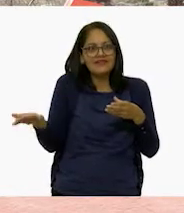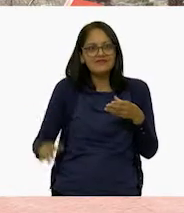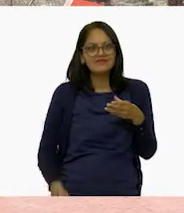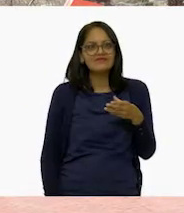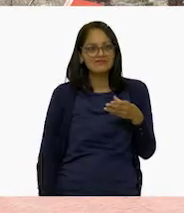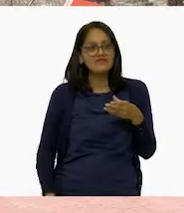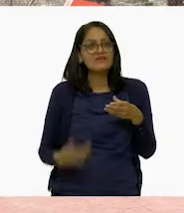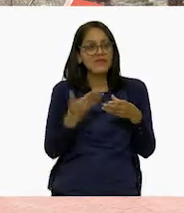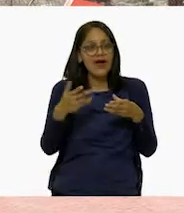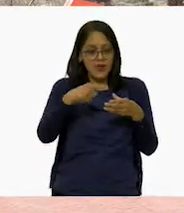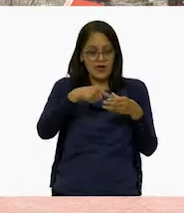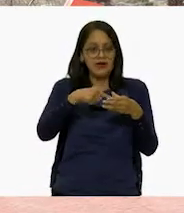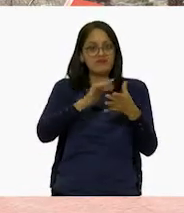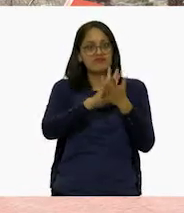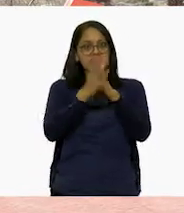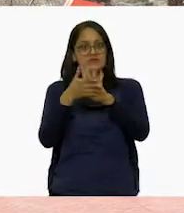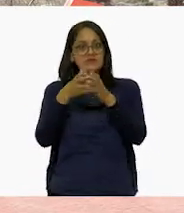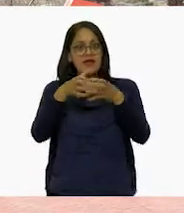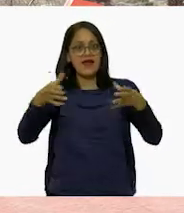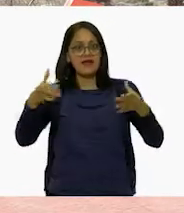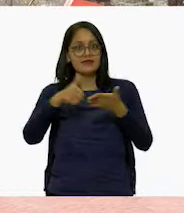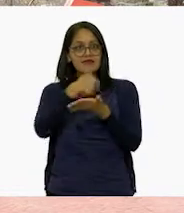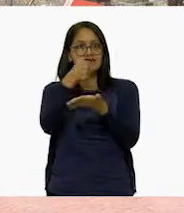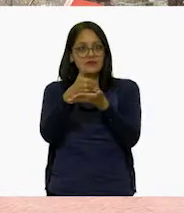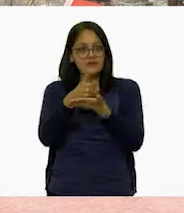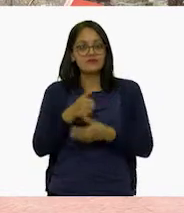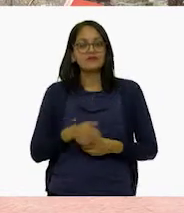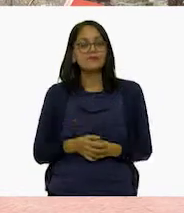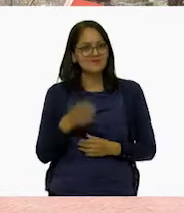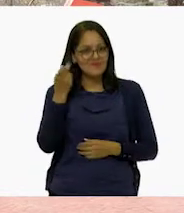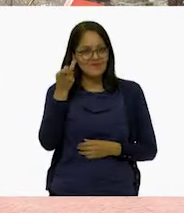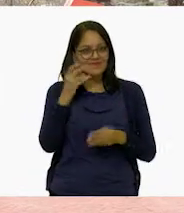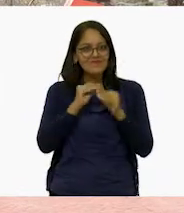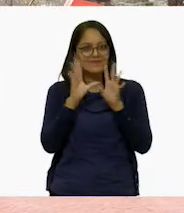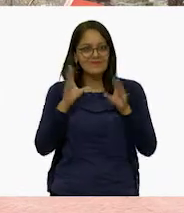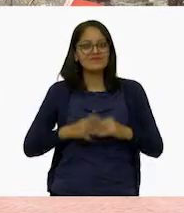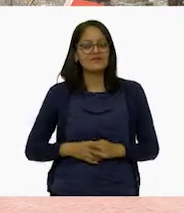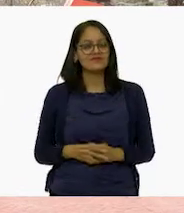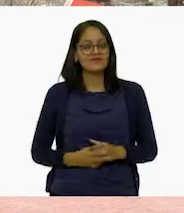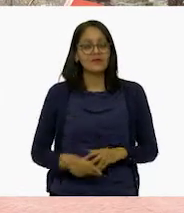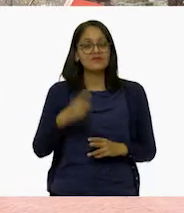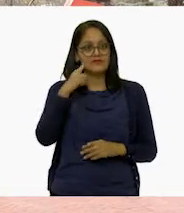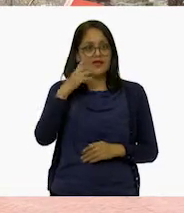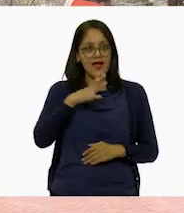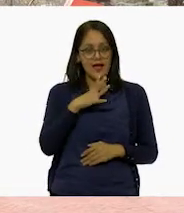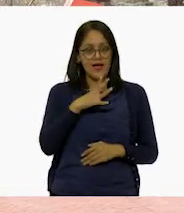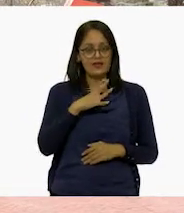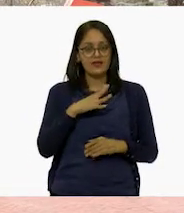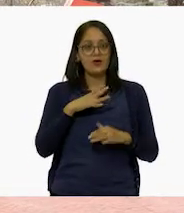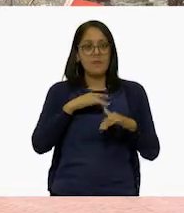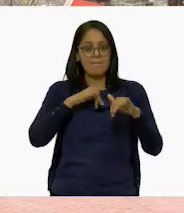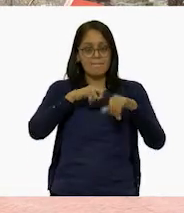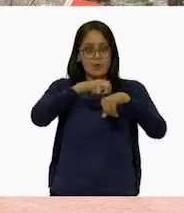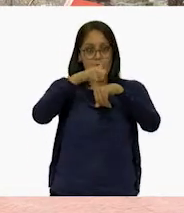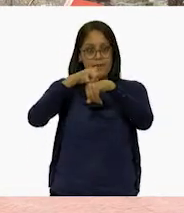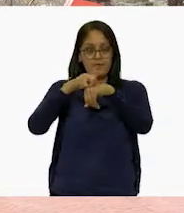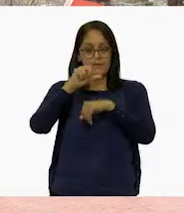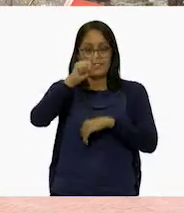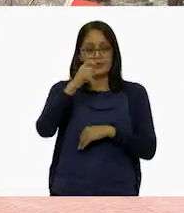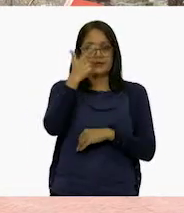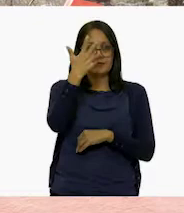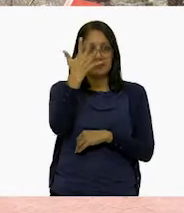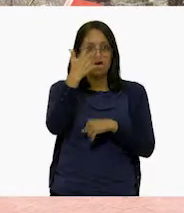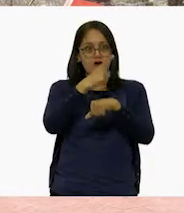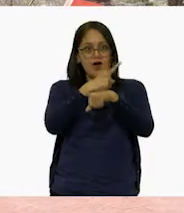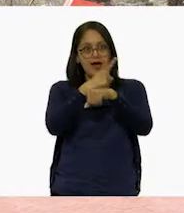¿Ahora es una gran ciudad? Por supuesto, sí. Así es. Se localizan las coordenadas de 25 grados